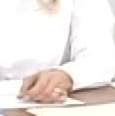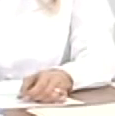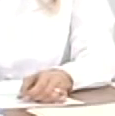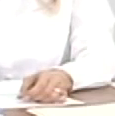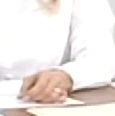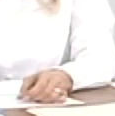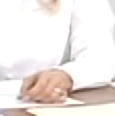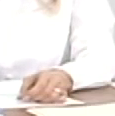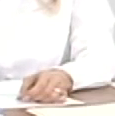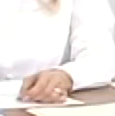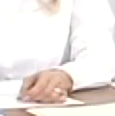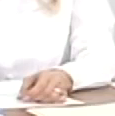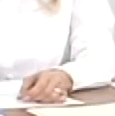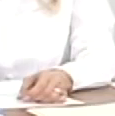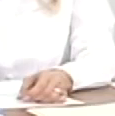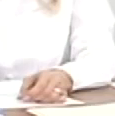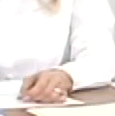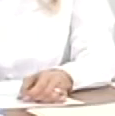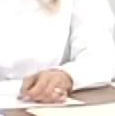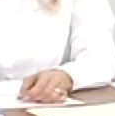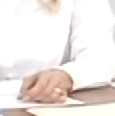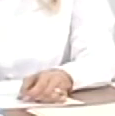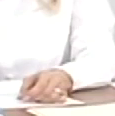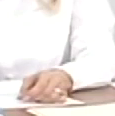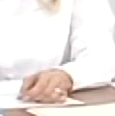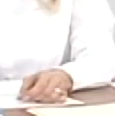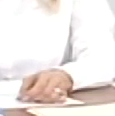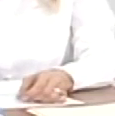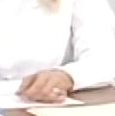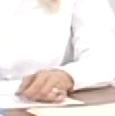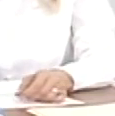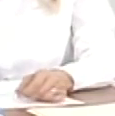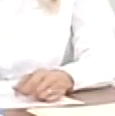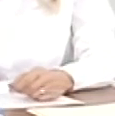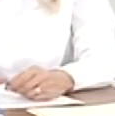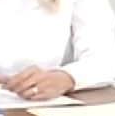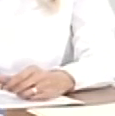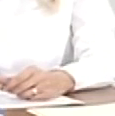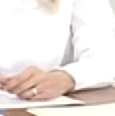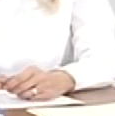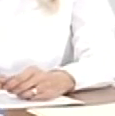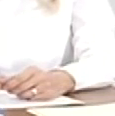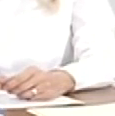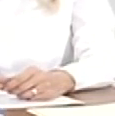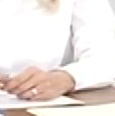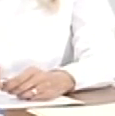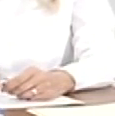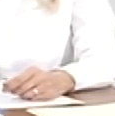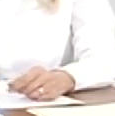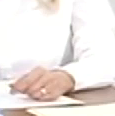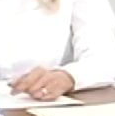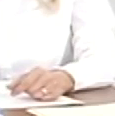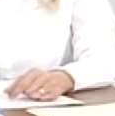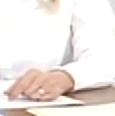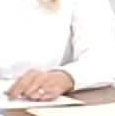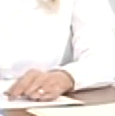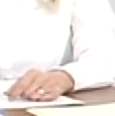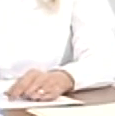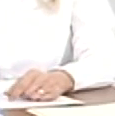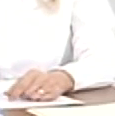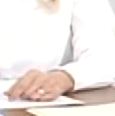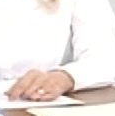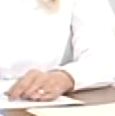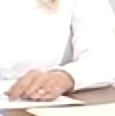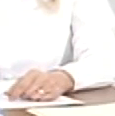han seguido vivitos y coleando. Allí, allí, es un milagro de la revolución